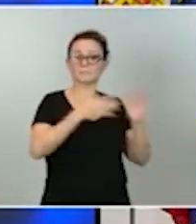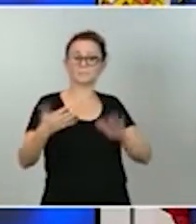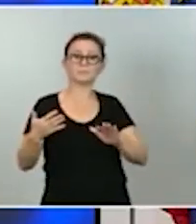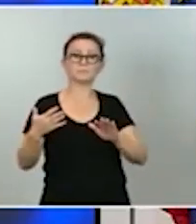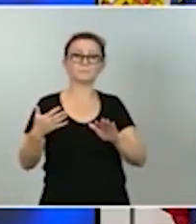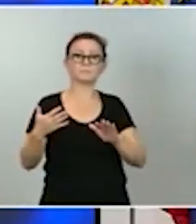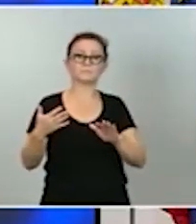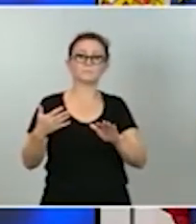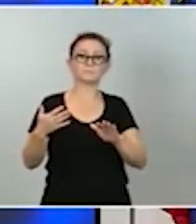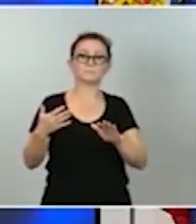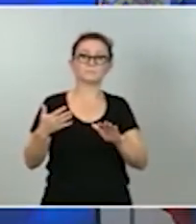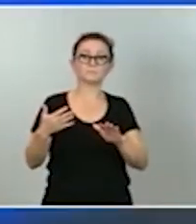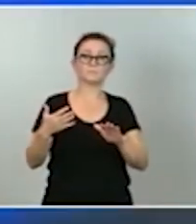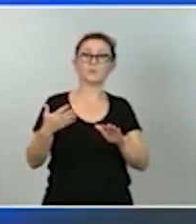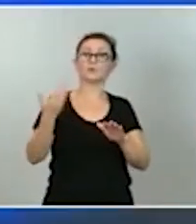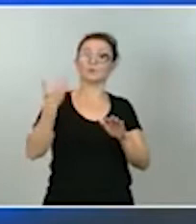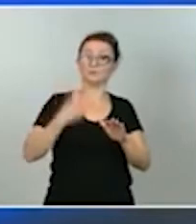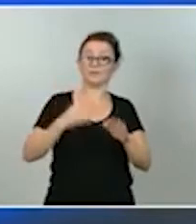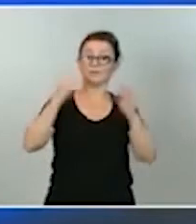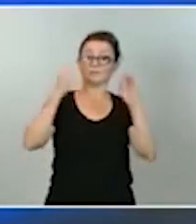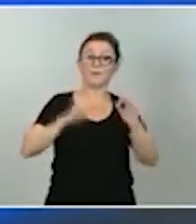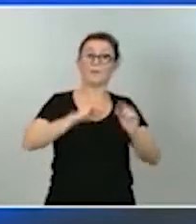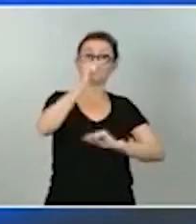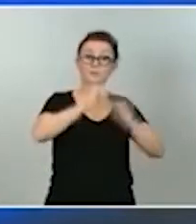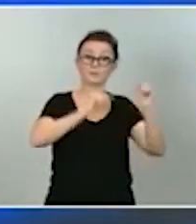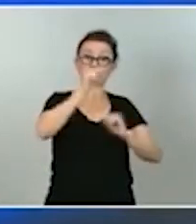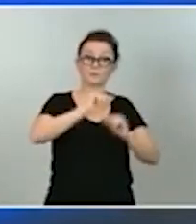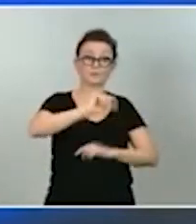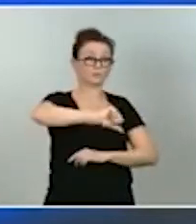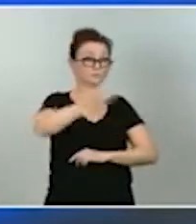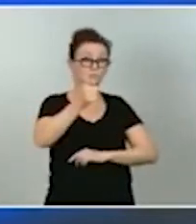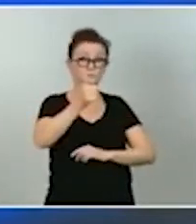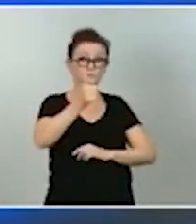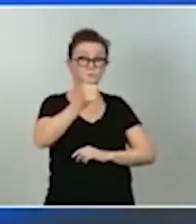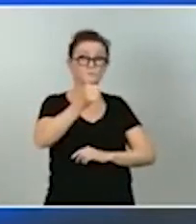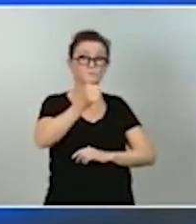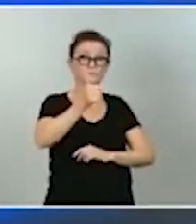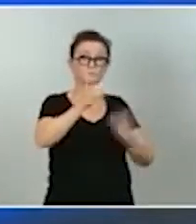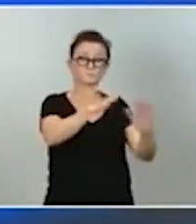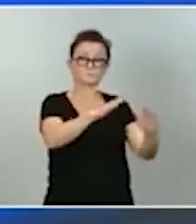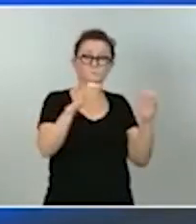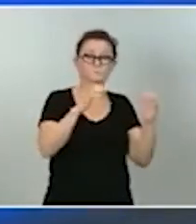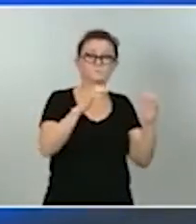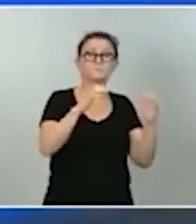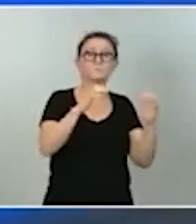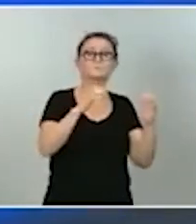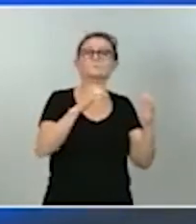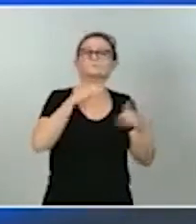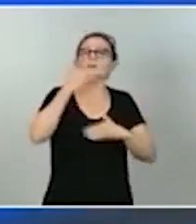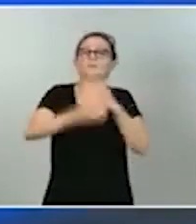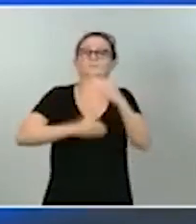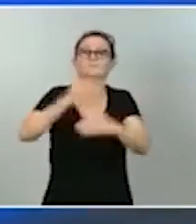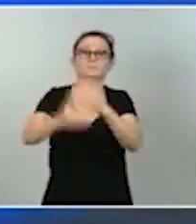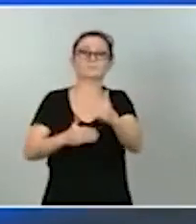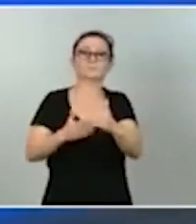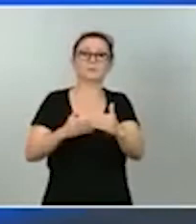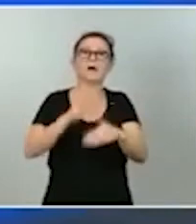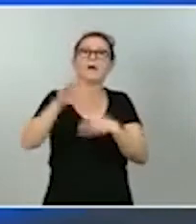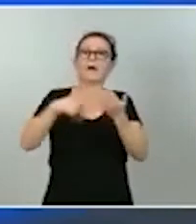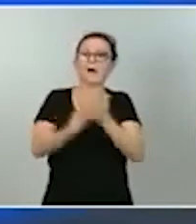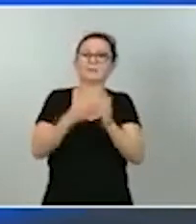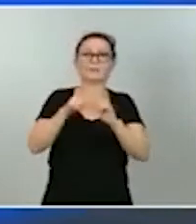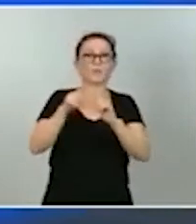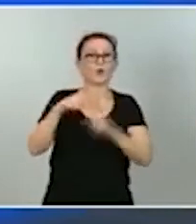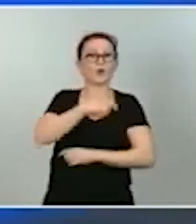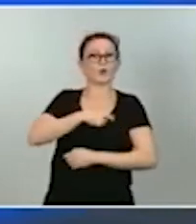en el que los presupuestos sean aprobados en las Cortes Generales, y más allá de los tiempos que maneja la propia Comisión Europea para los